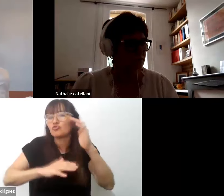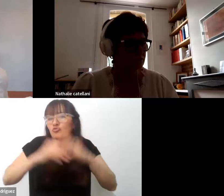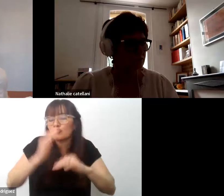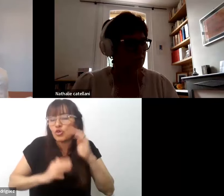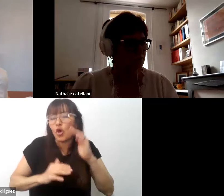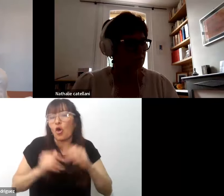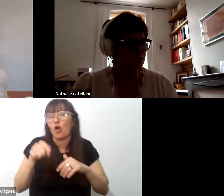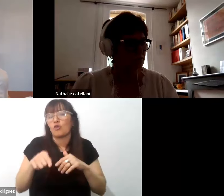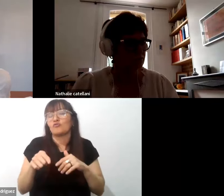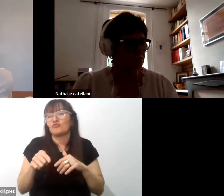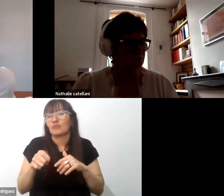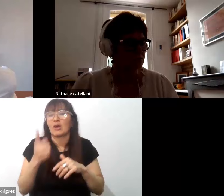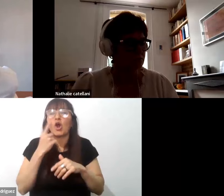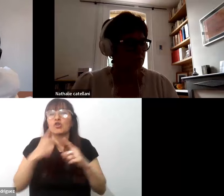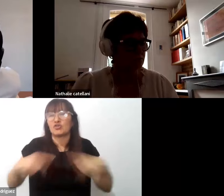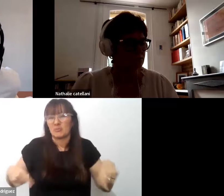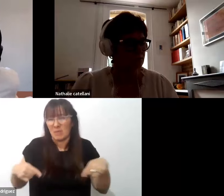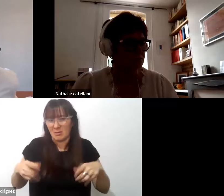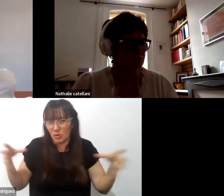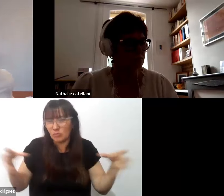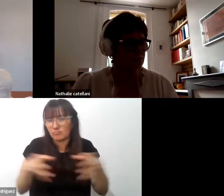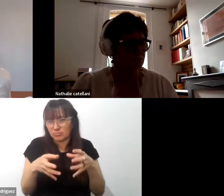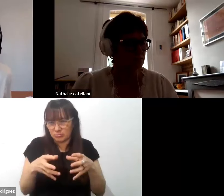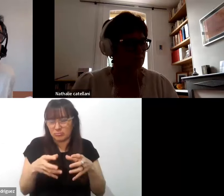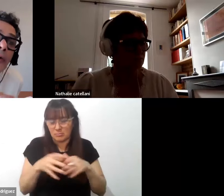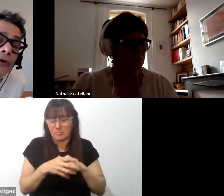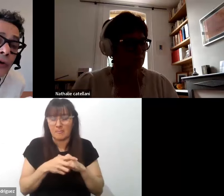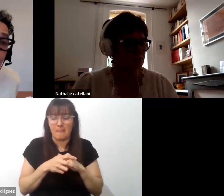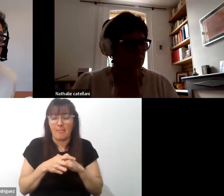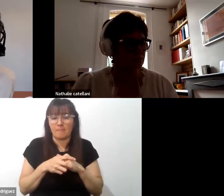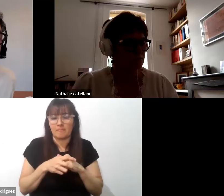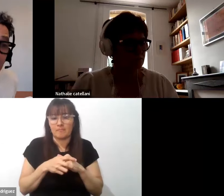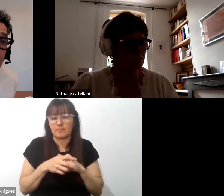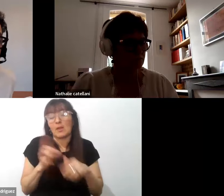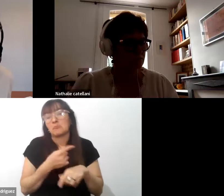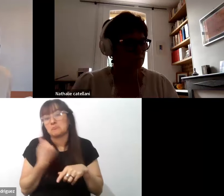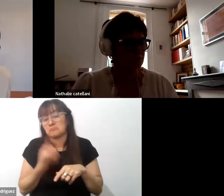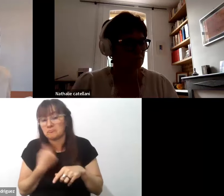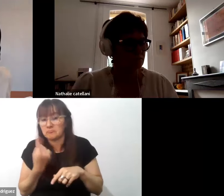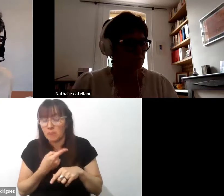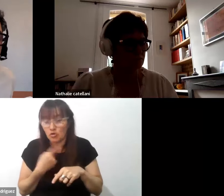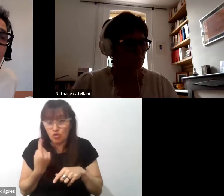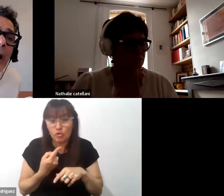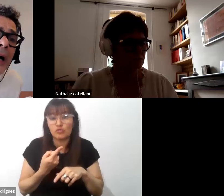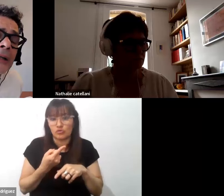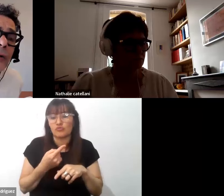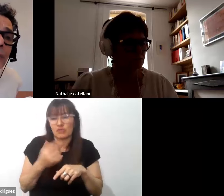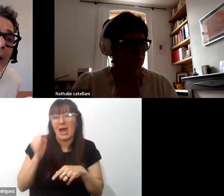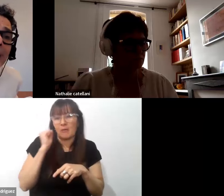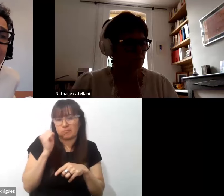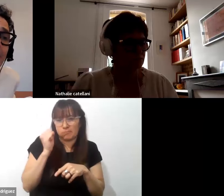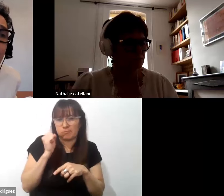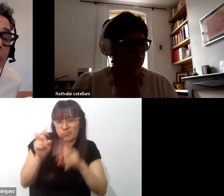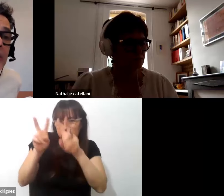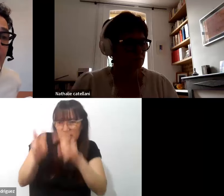colectivas cooperativas entonces ahí al menos nosotros venimos explorando a eso